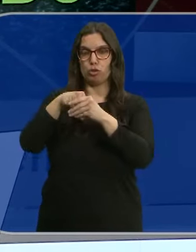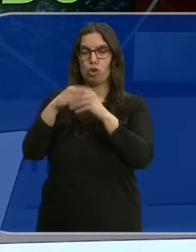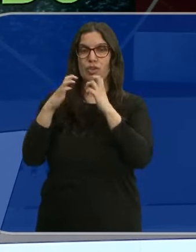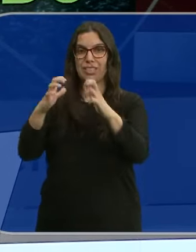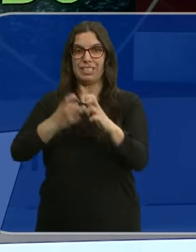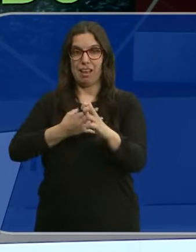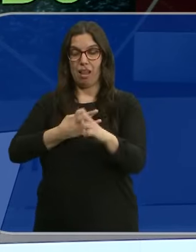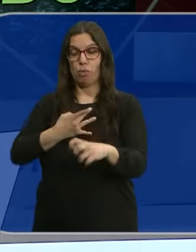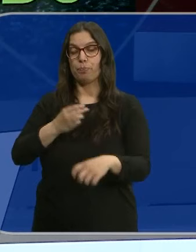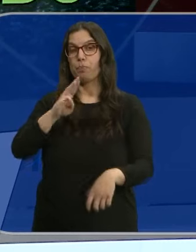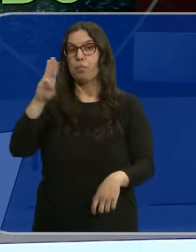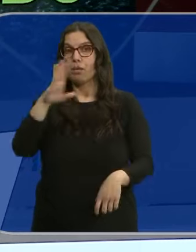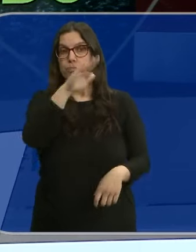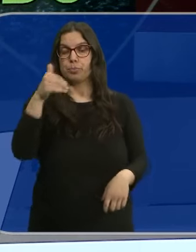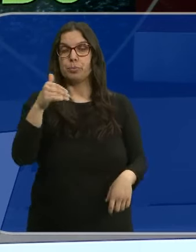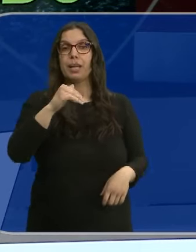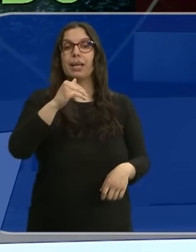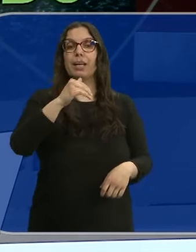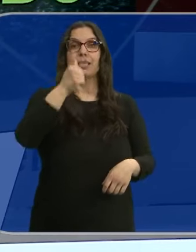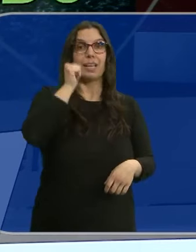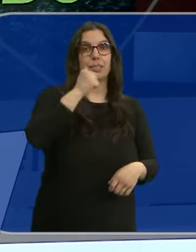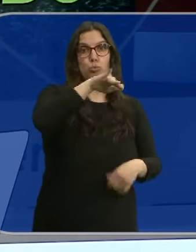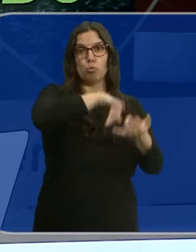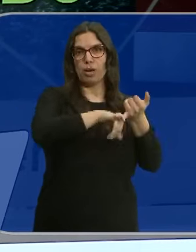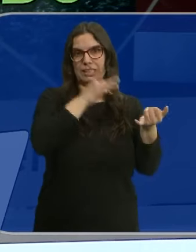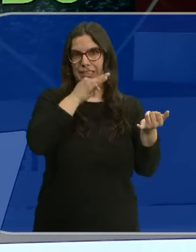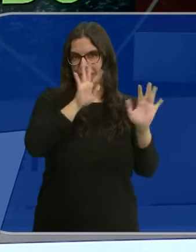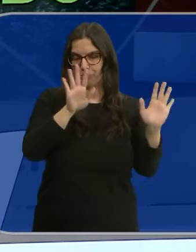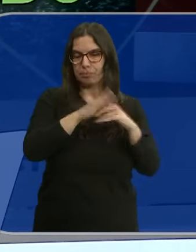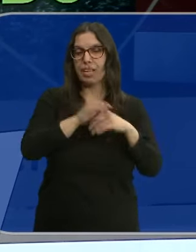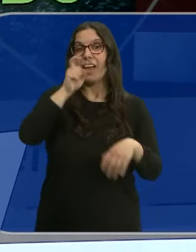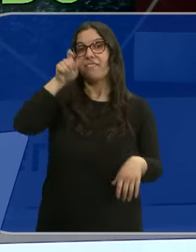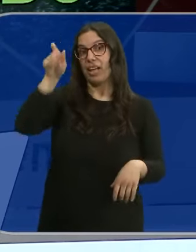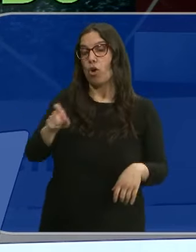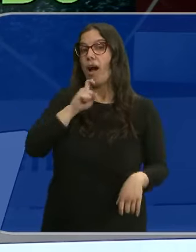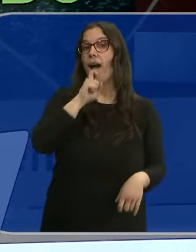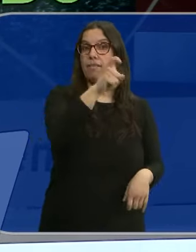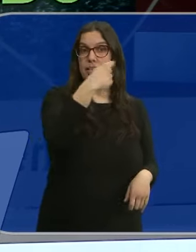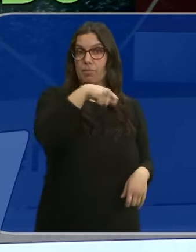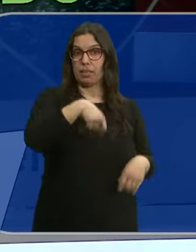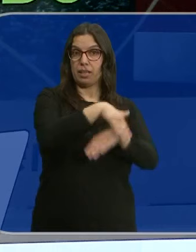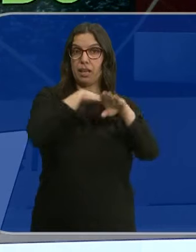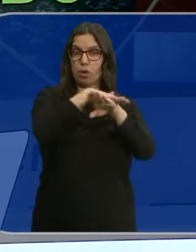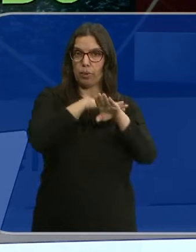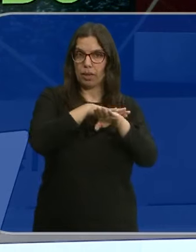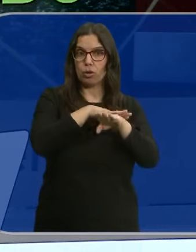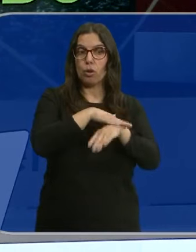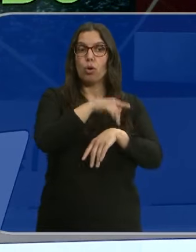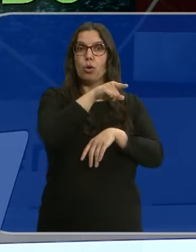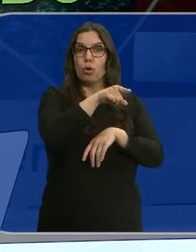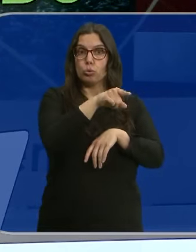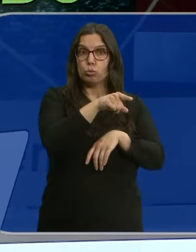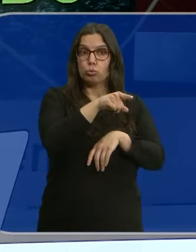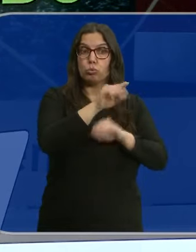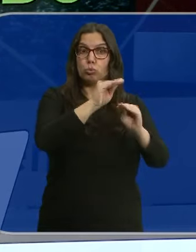momento, no va a citar en ella a Begoña Gómez, la esposa de Pedro Sánchez. Alberto Núñez Feijó advierte al presidente del gobierno de que puede evitar la